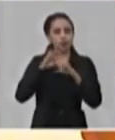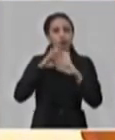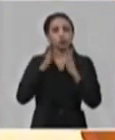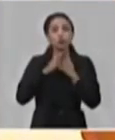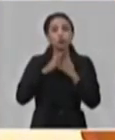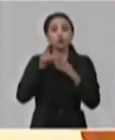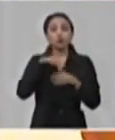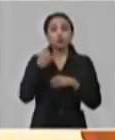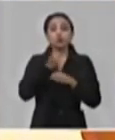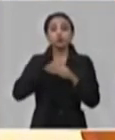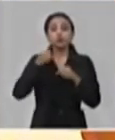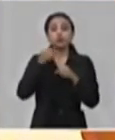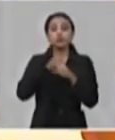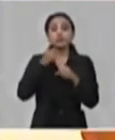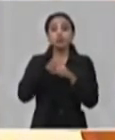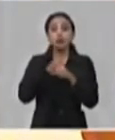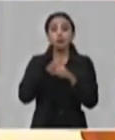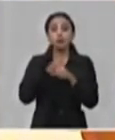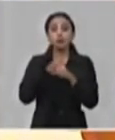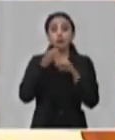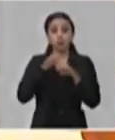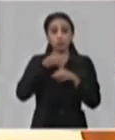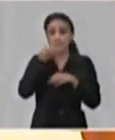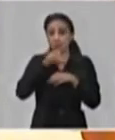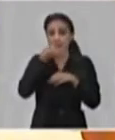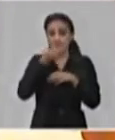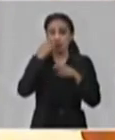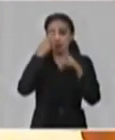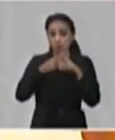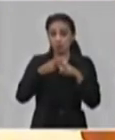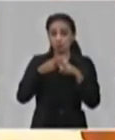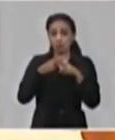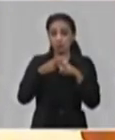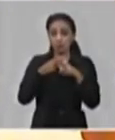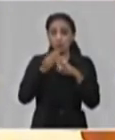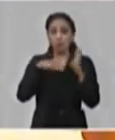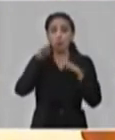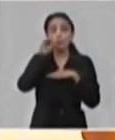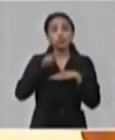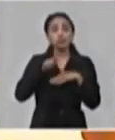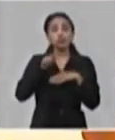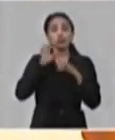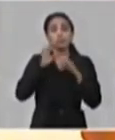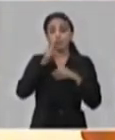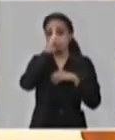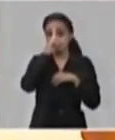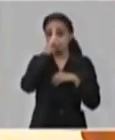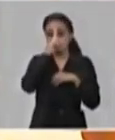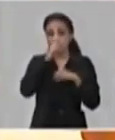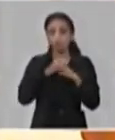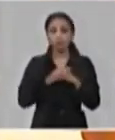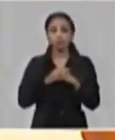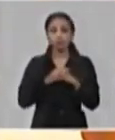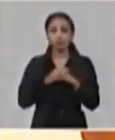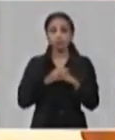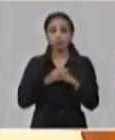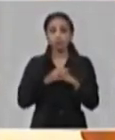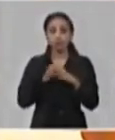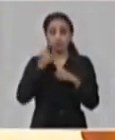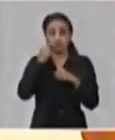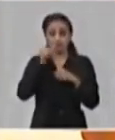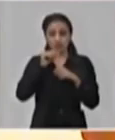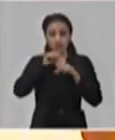utilizar los sitios que ya fueron anunciados por el Ministro de Salud y que aparecieron en la